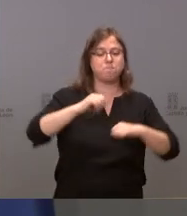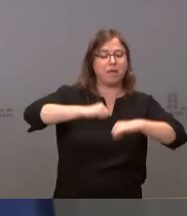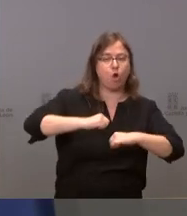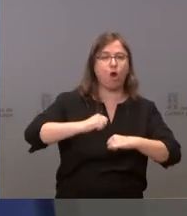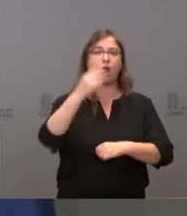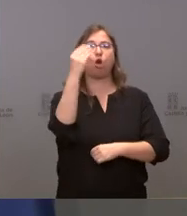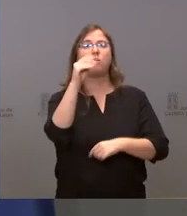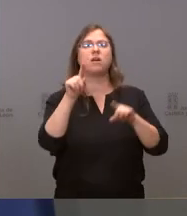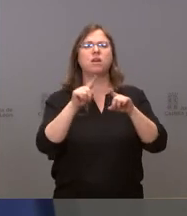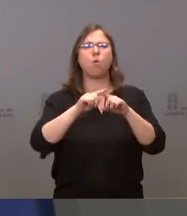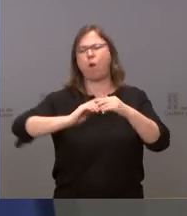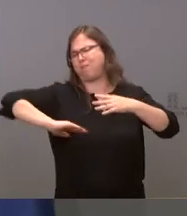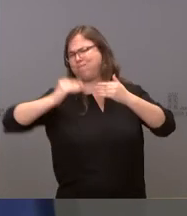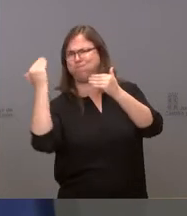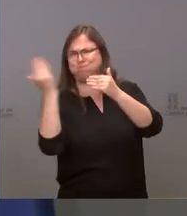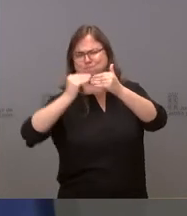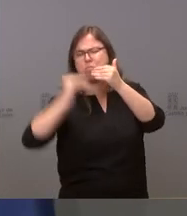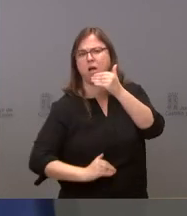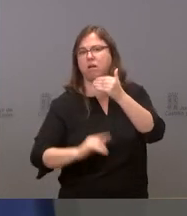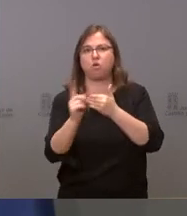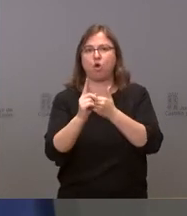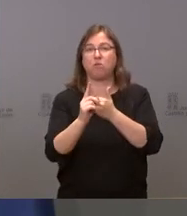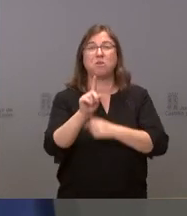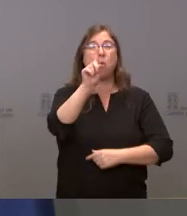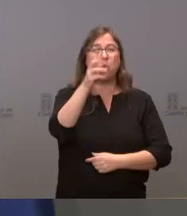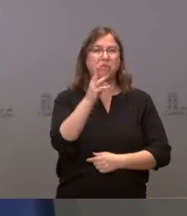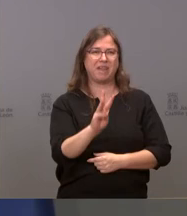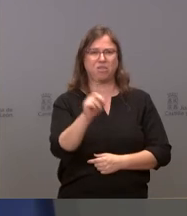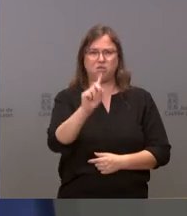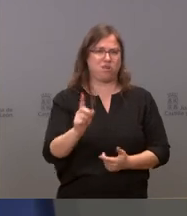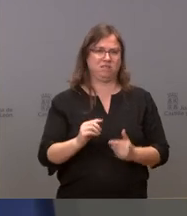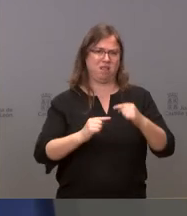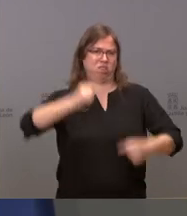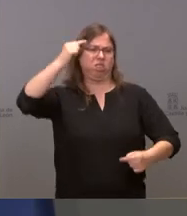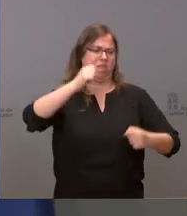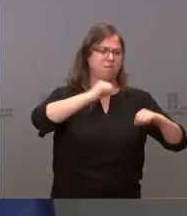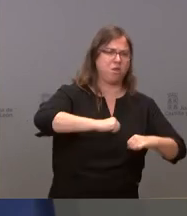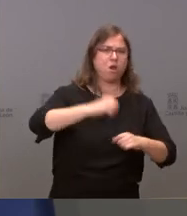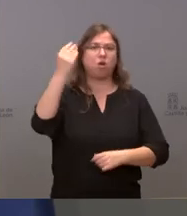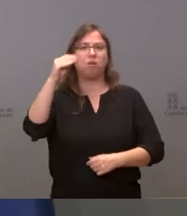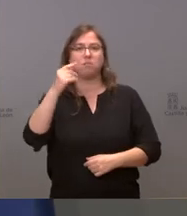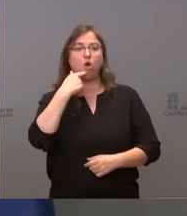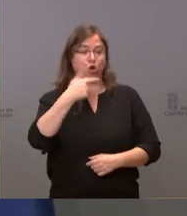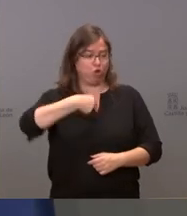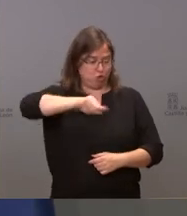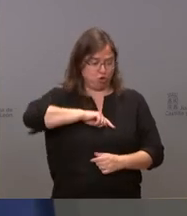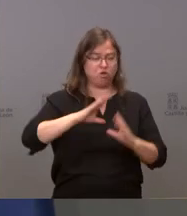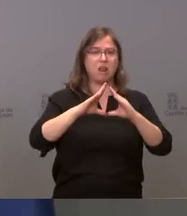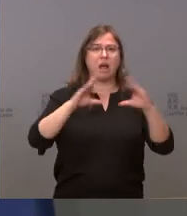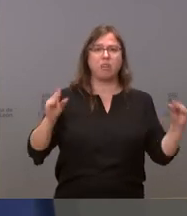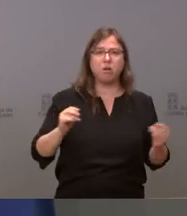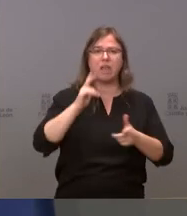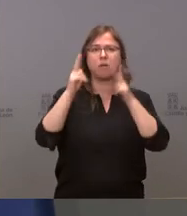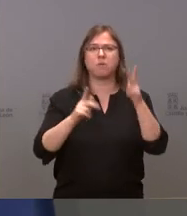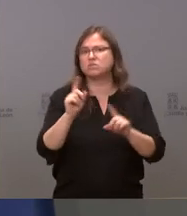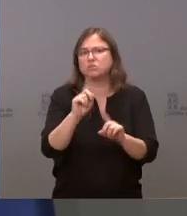como para reducirlo a un tercio el suministro. Pero es que ni la nuestra, ni la de Andalucía, ni el País Vasco. Es que el suministro se ha reducido.